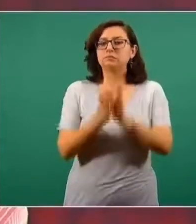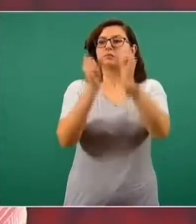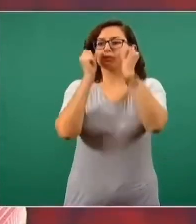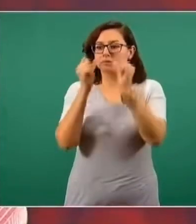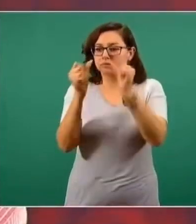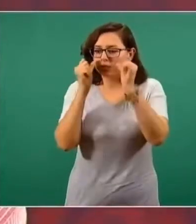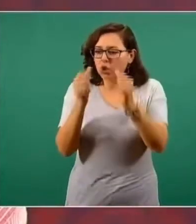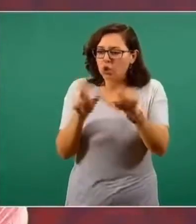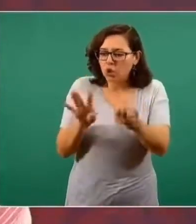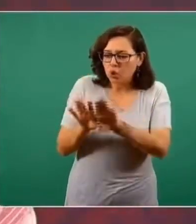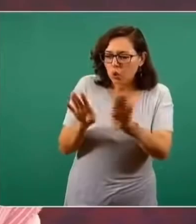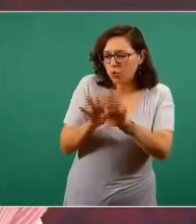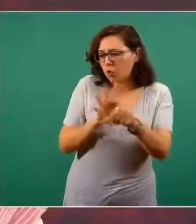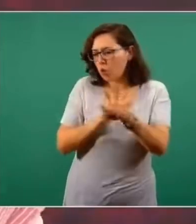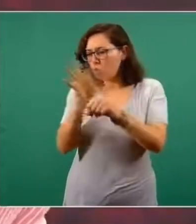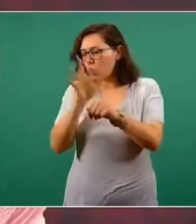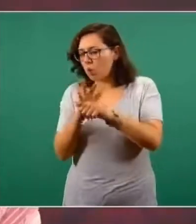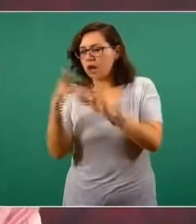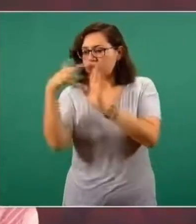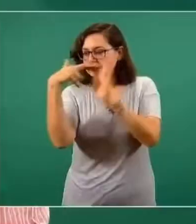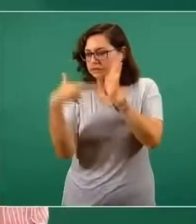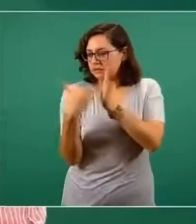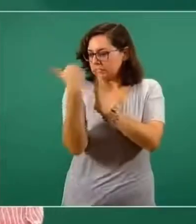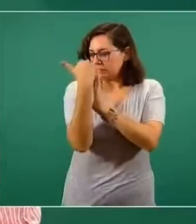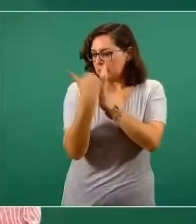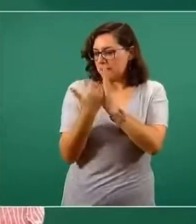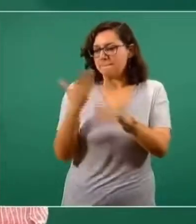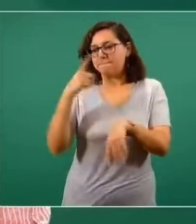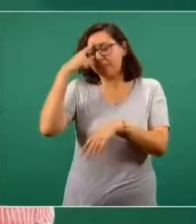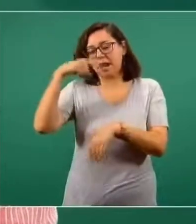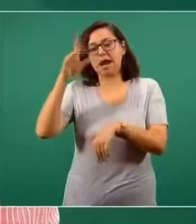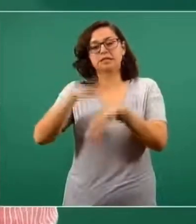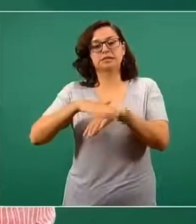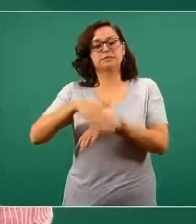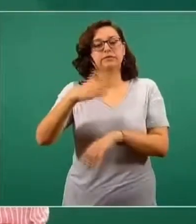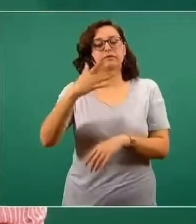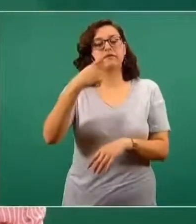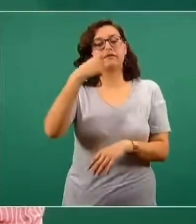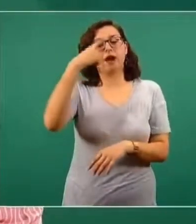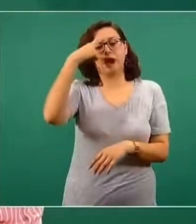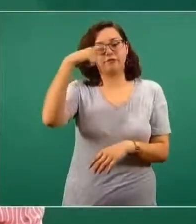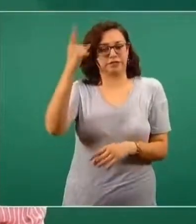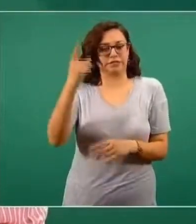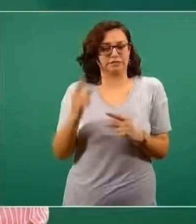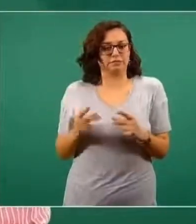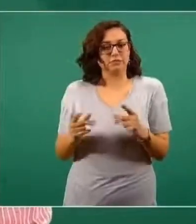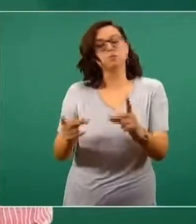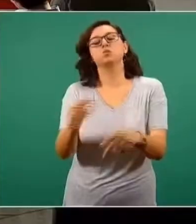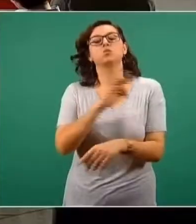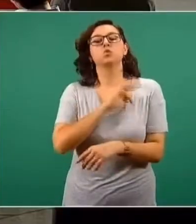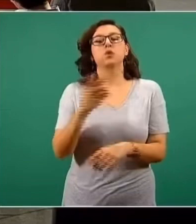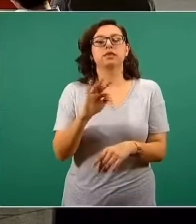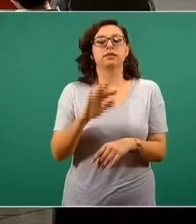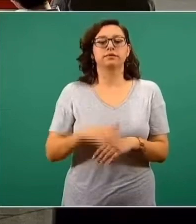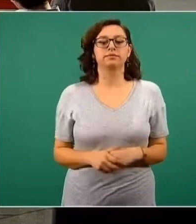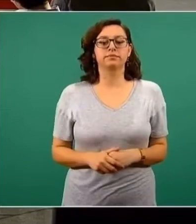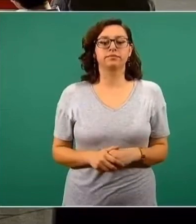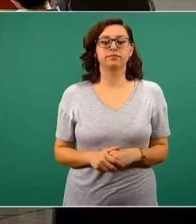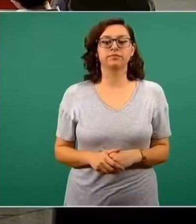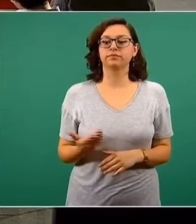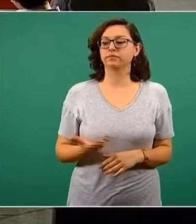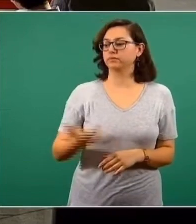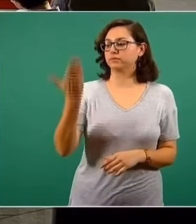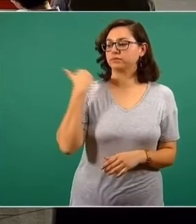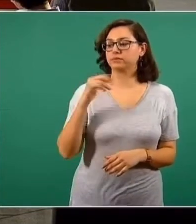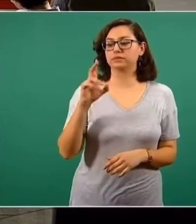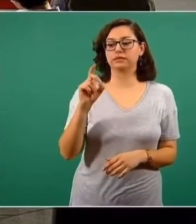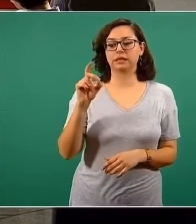de la regulación sanitaria que hagan este proceso mucho más fácil. A partir del 30 de marzo, es decir, ya pasó un par de